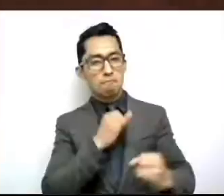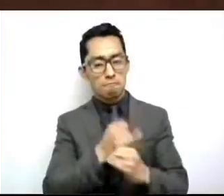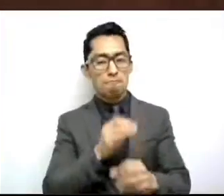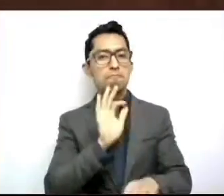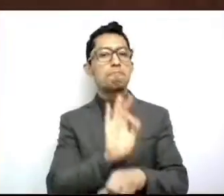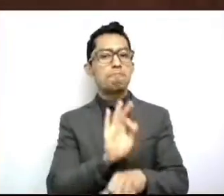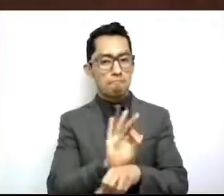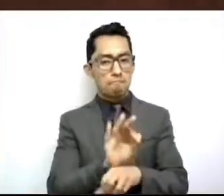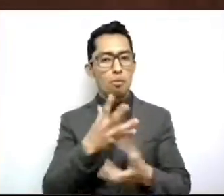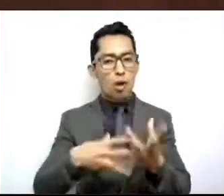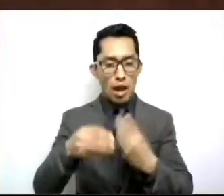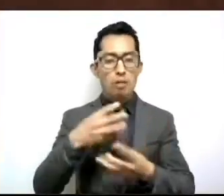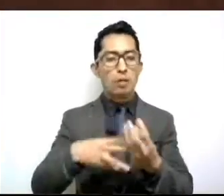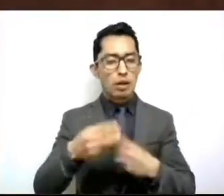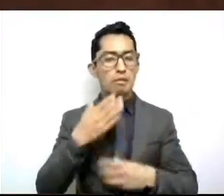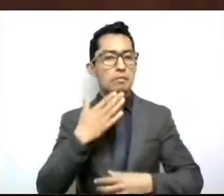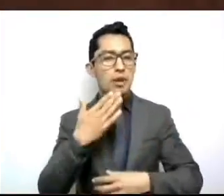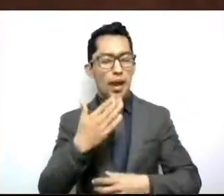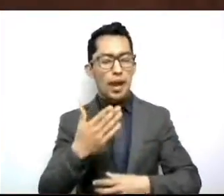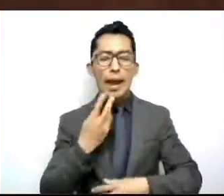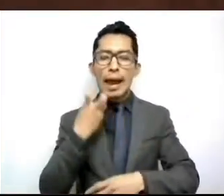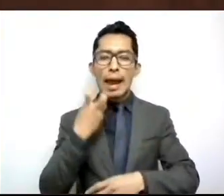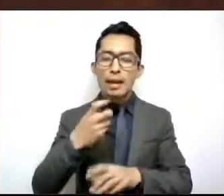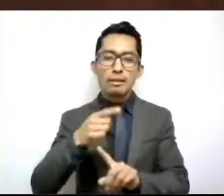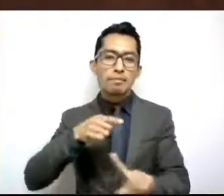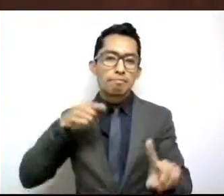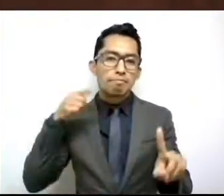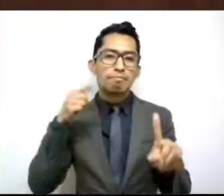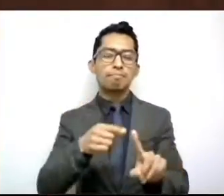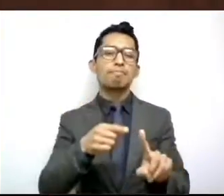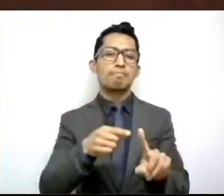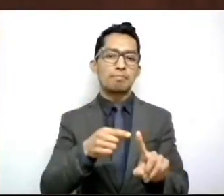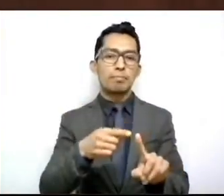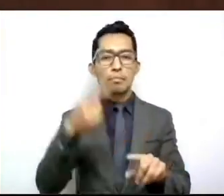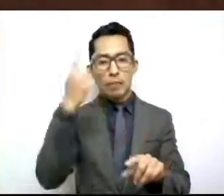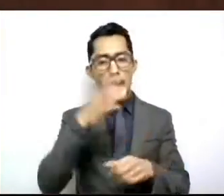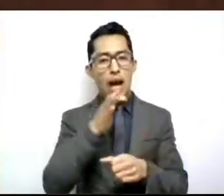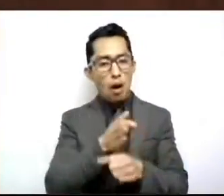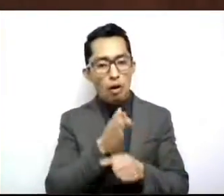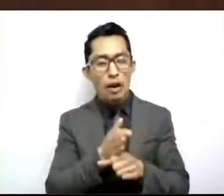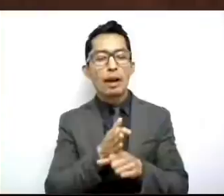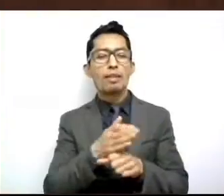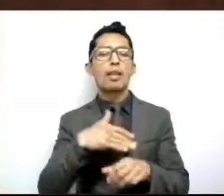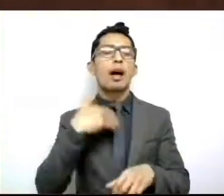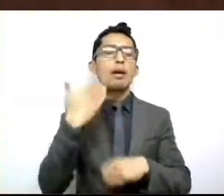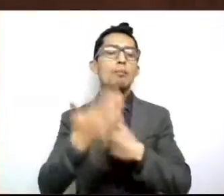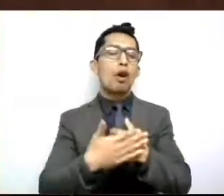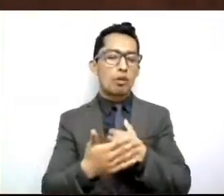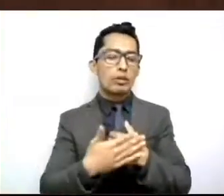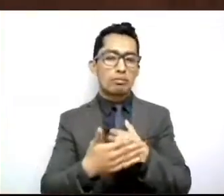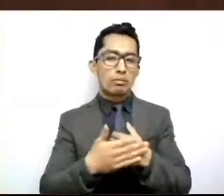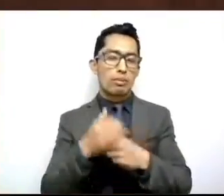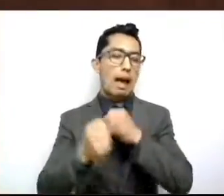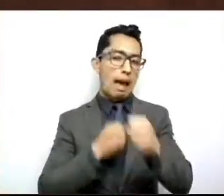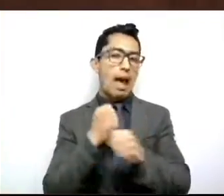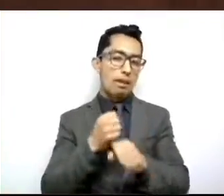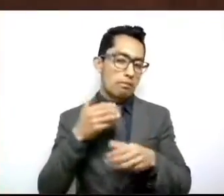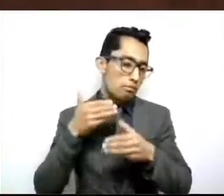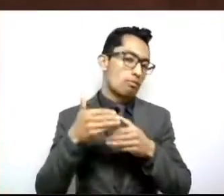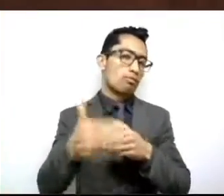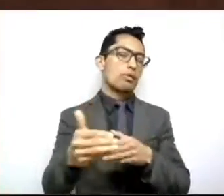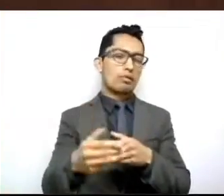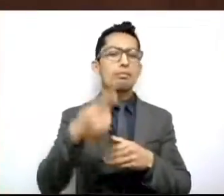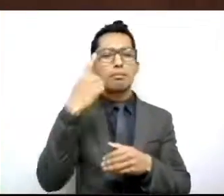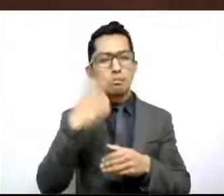siendo uno de los objetivos a corto, mediano y largo plazo para que la